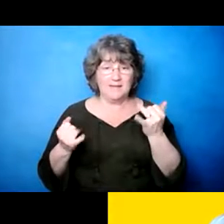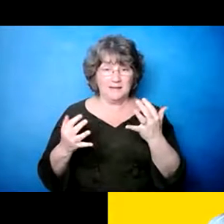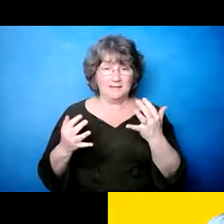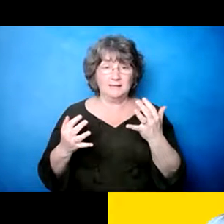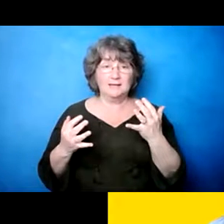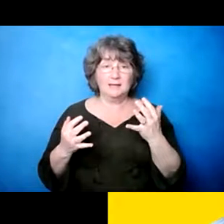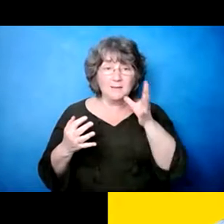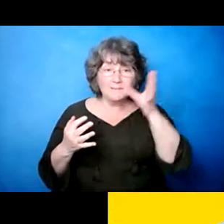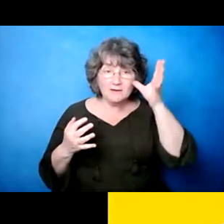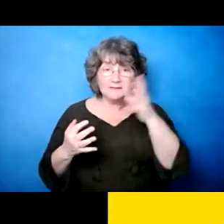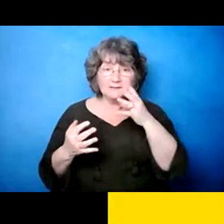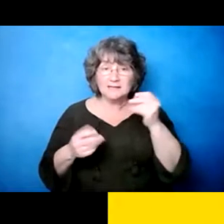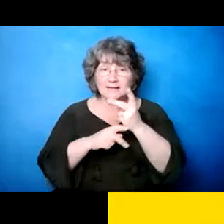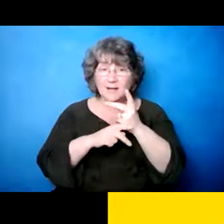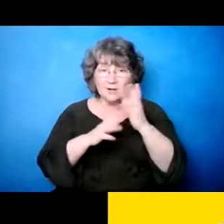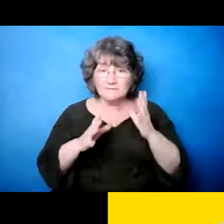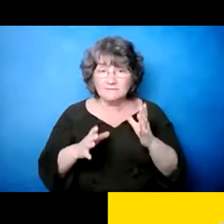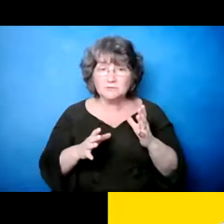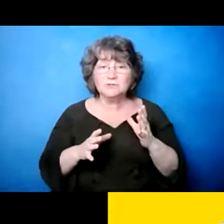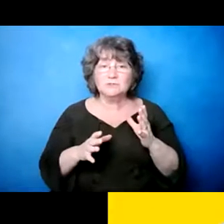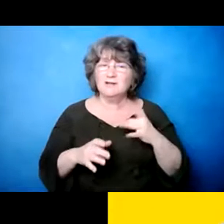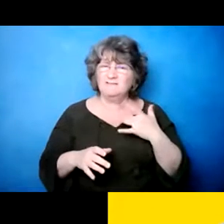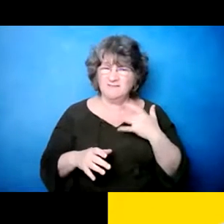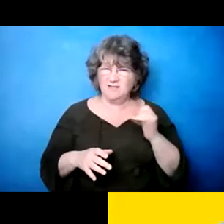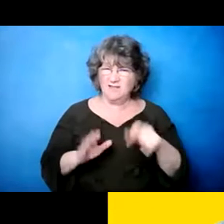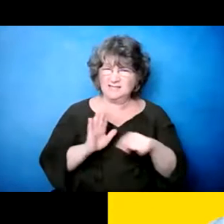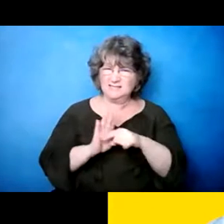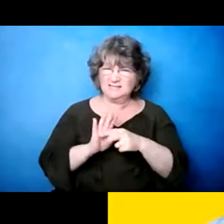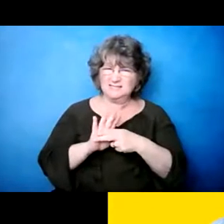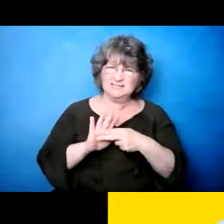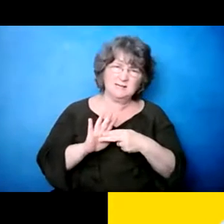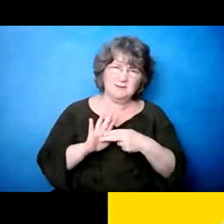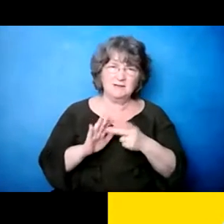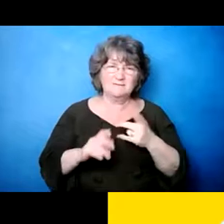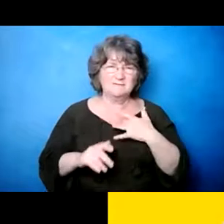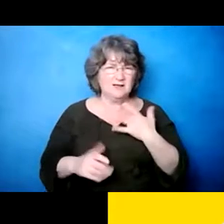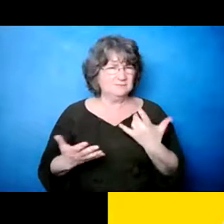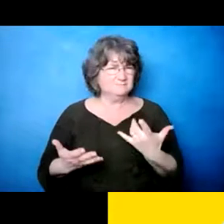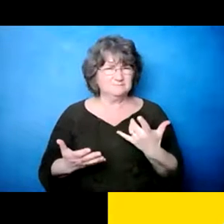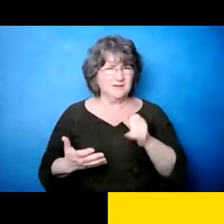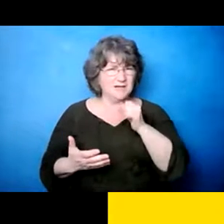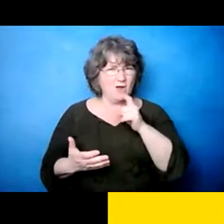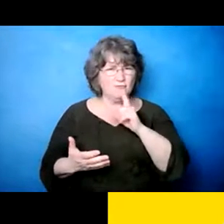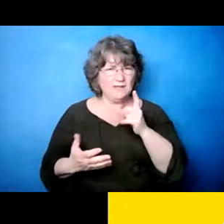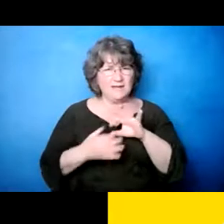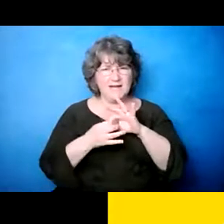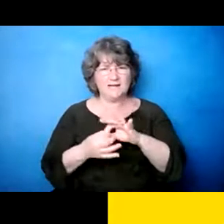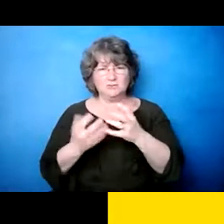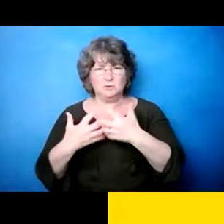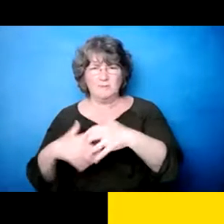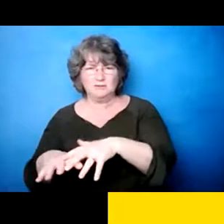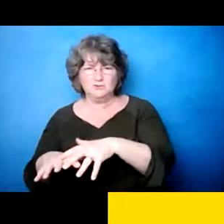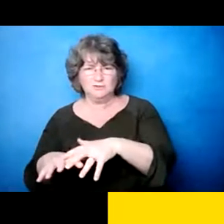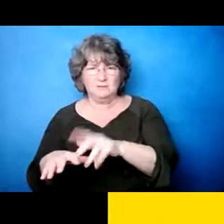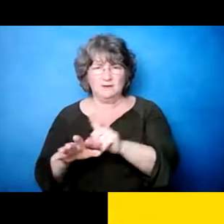y otros proveedores de cuidado se sienten que la, eh, sienten ese estigma. Y que a veces son